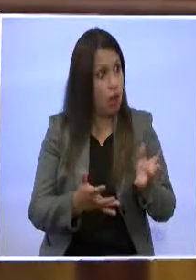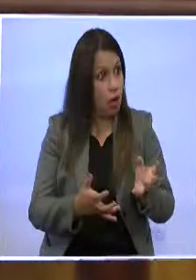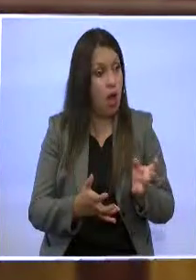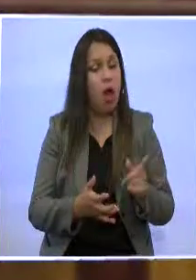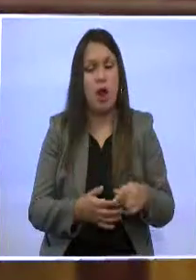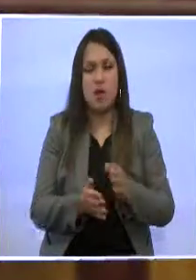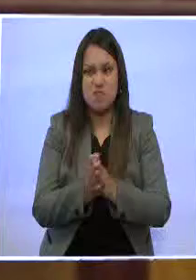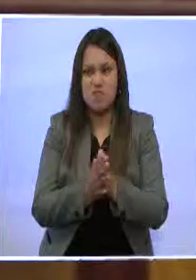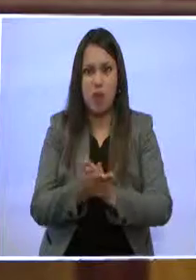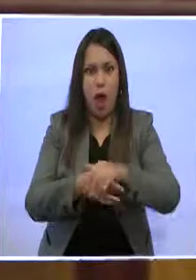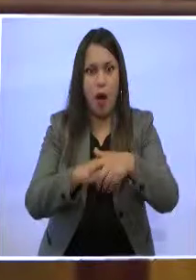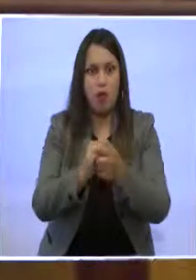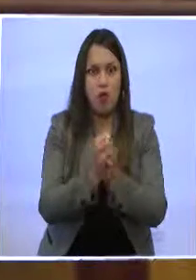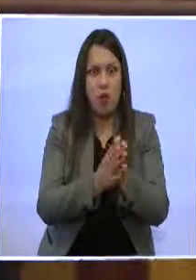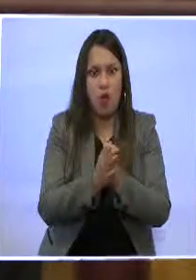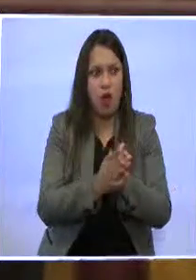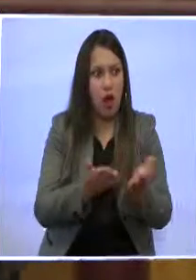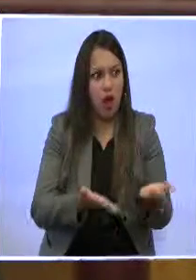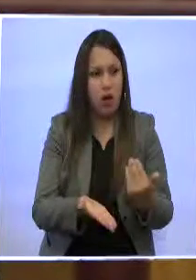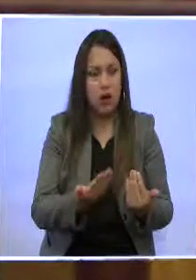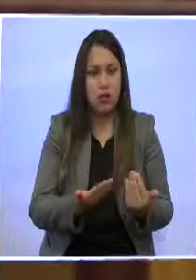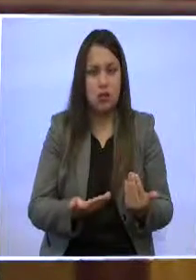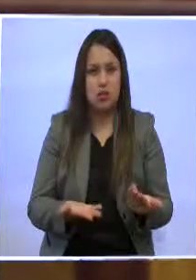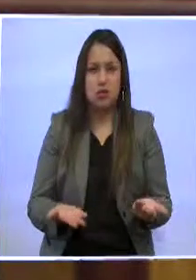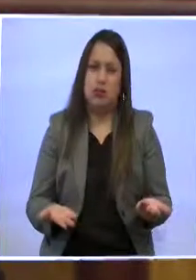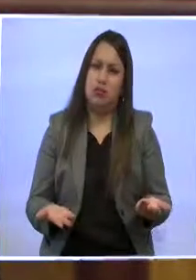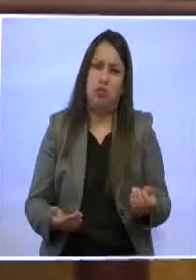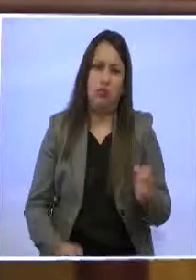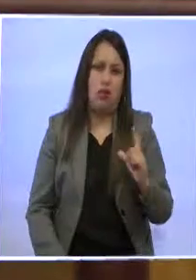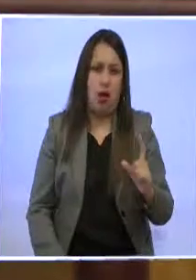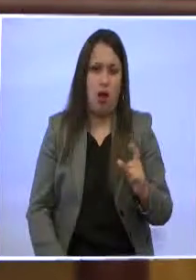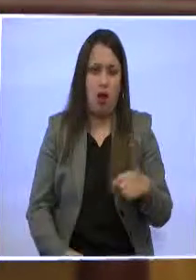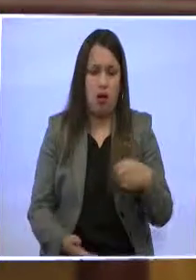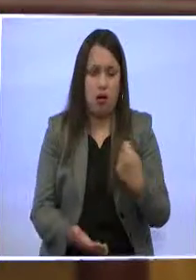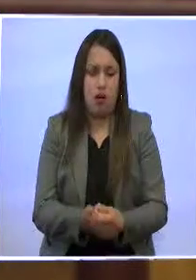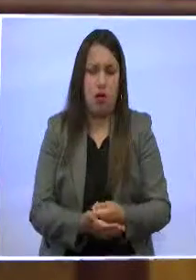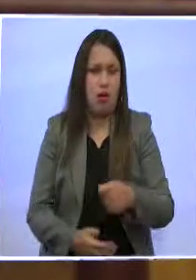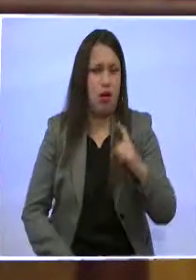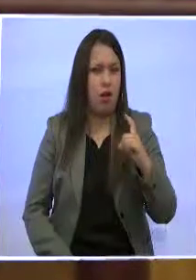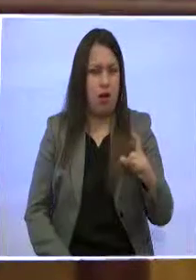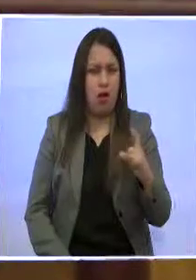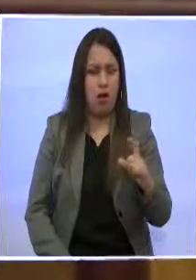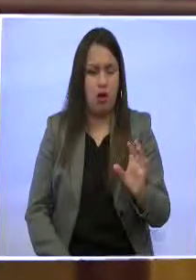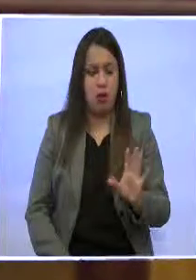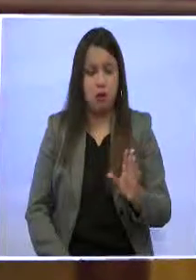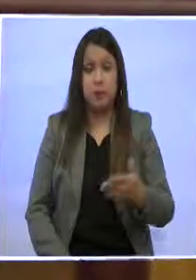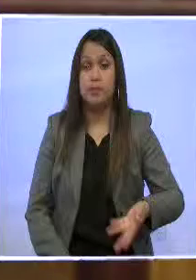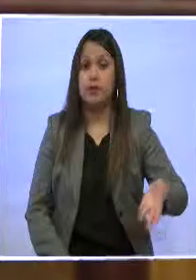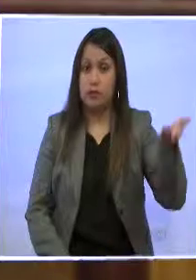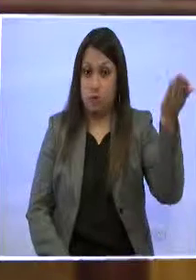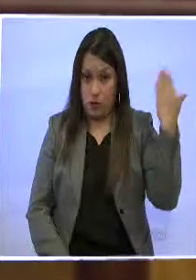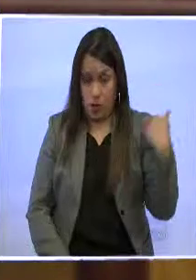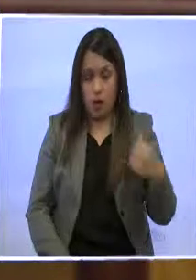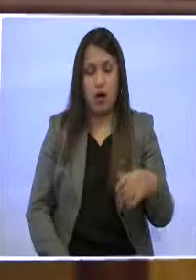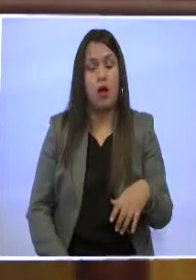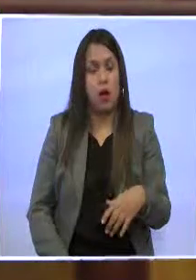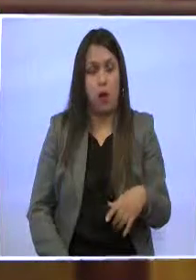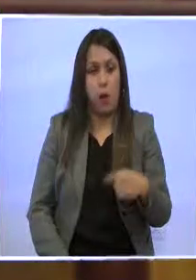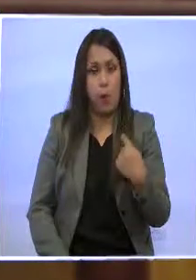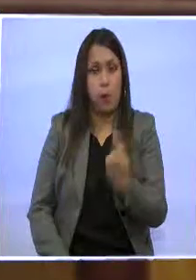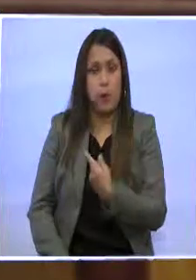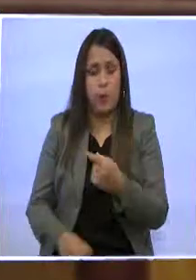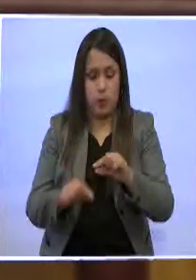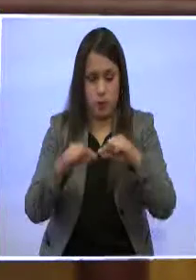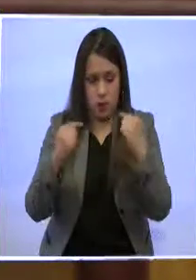municipales. Nosotros, desde la administración anterior, que fue del movimiento Alianza País, iniciamos una permanente